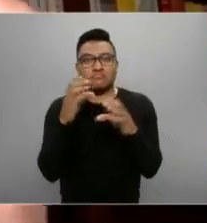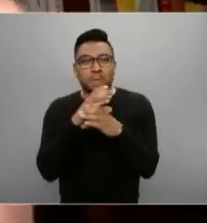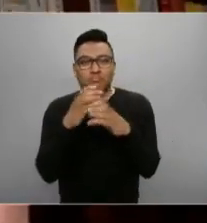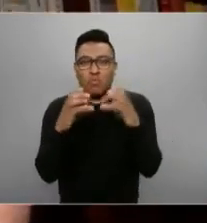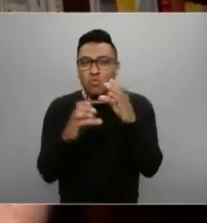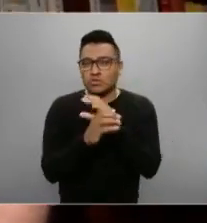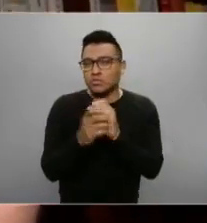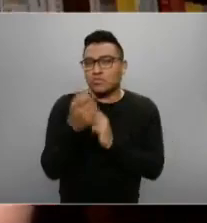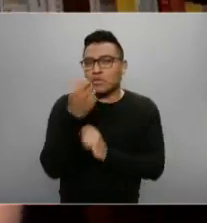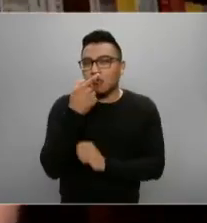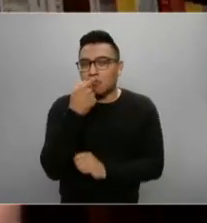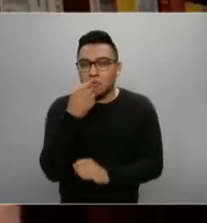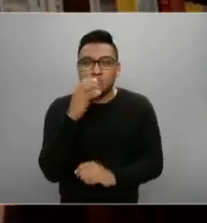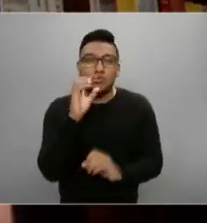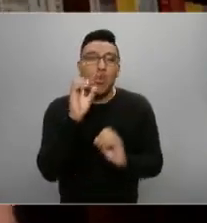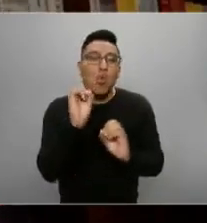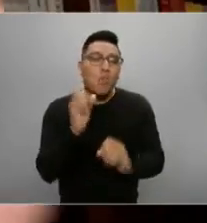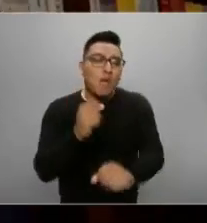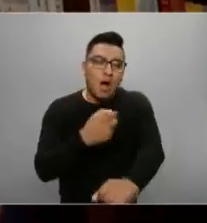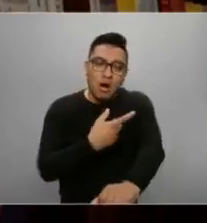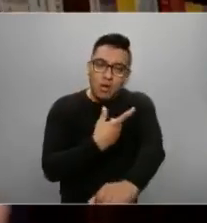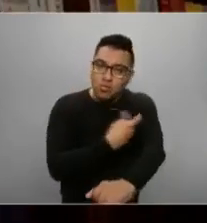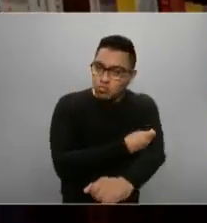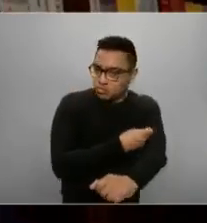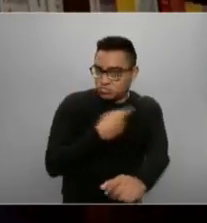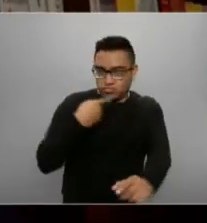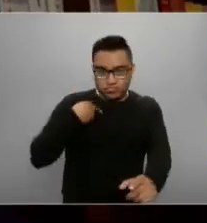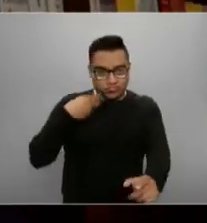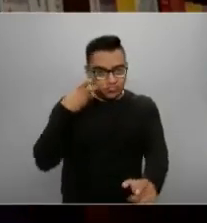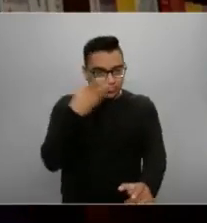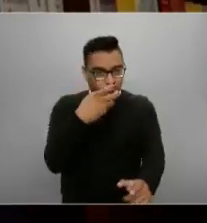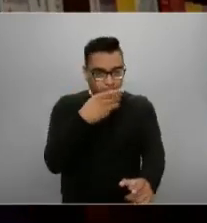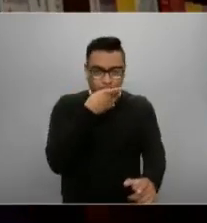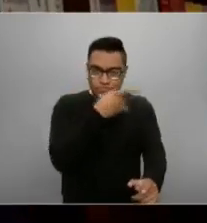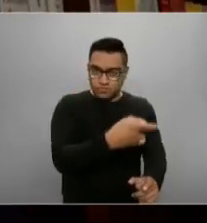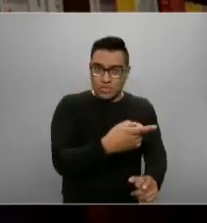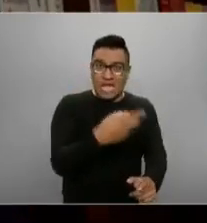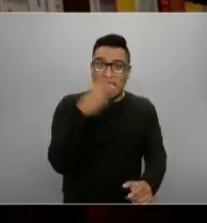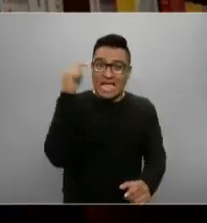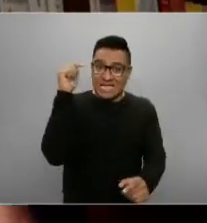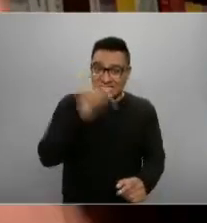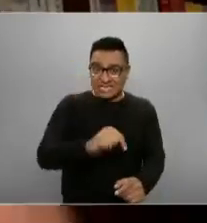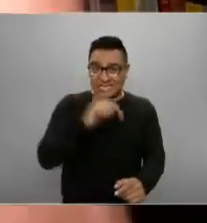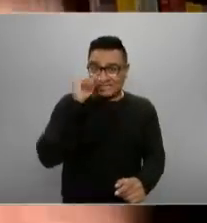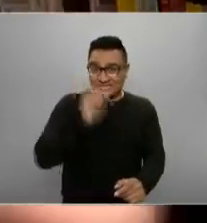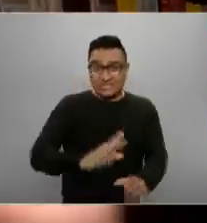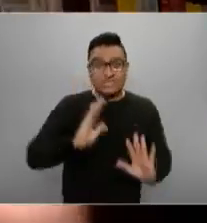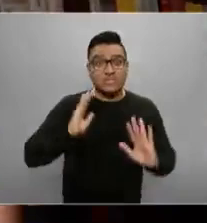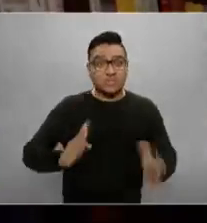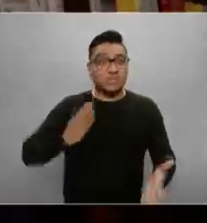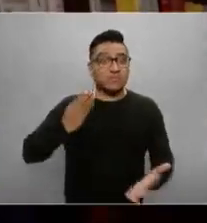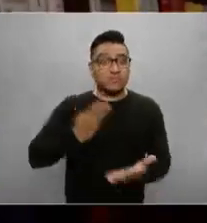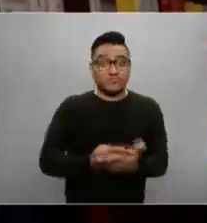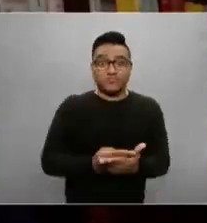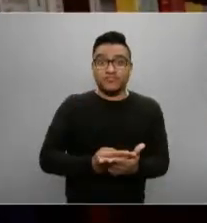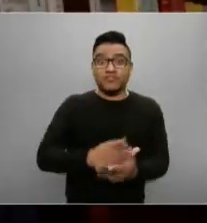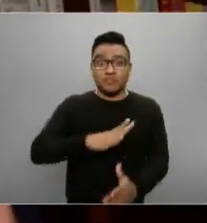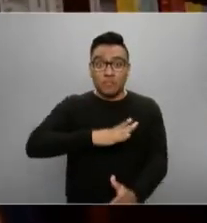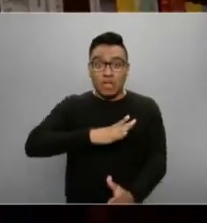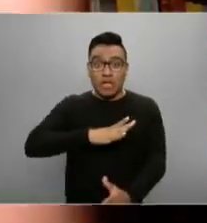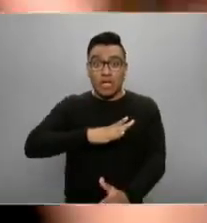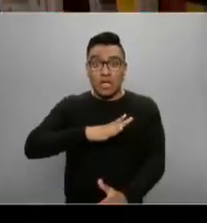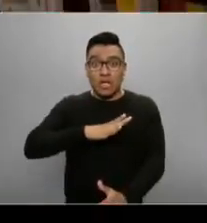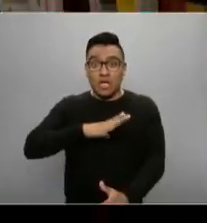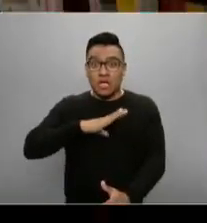medicamentos o vacunas. Y ahí es donde esta resolución, si ya está debidamente